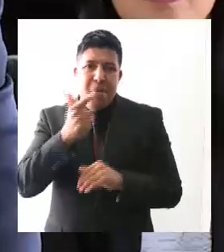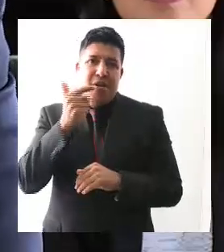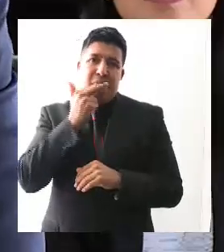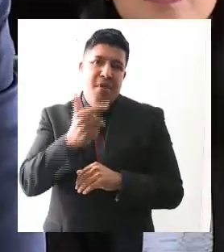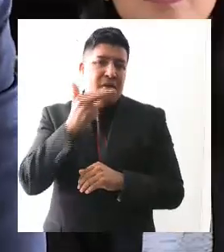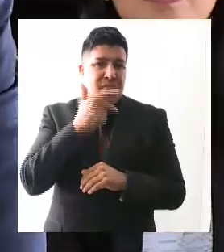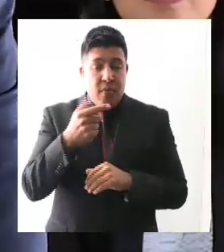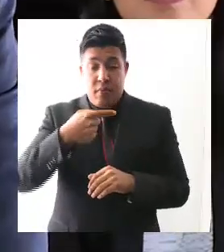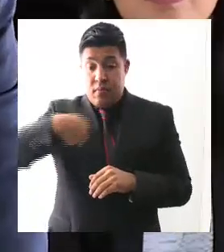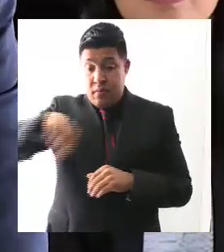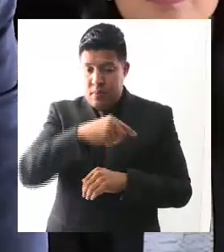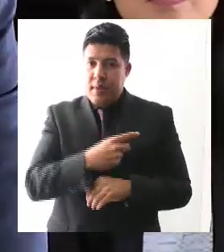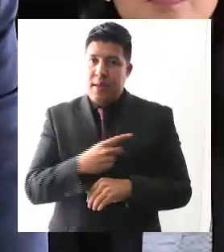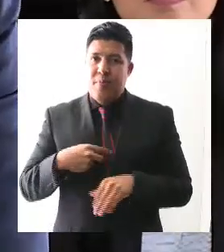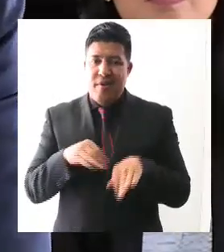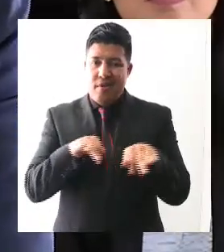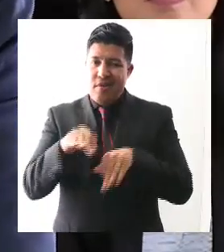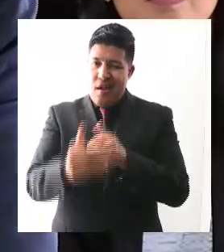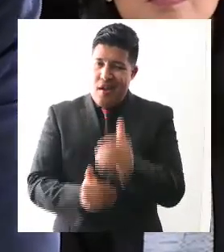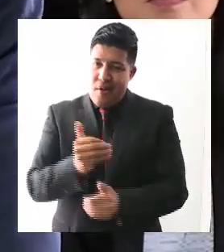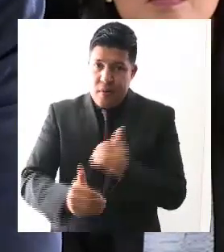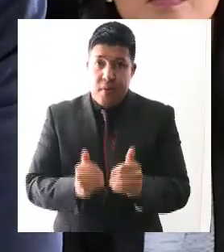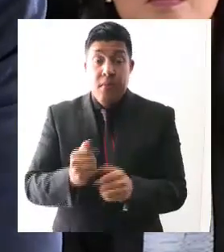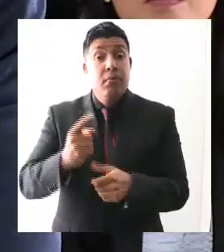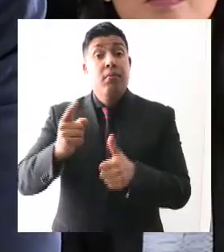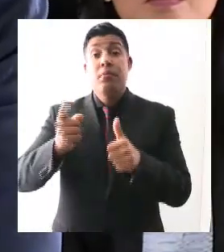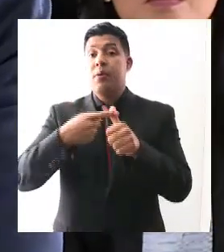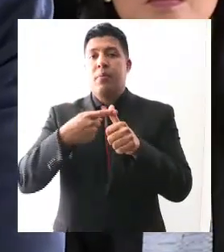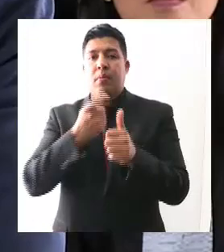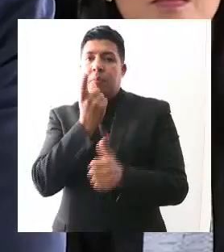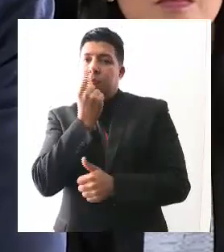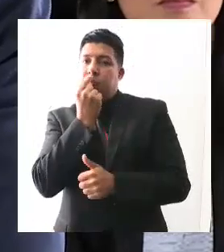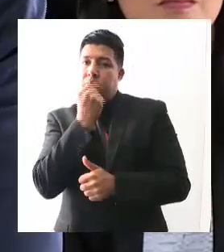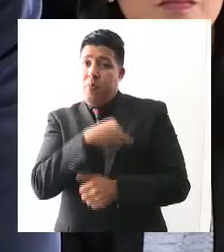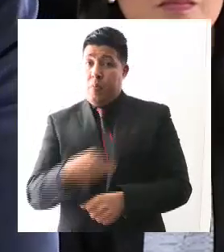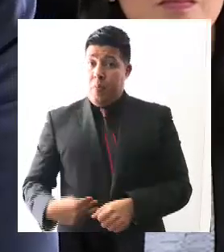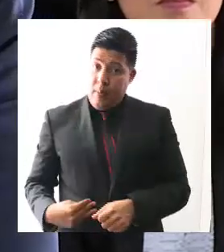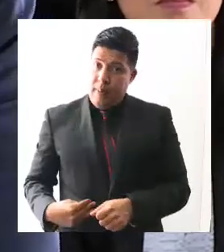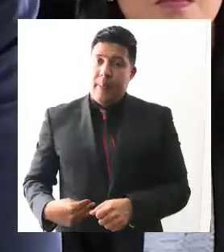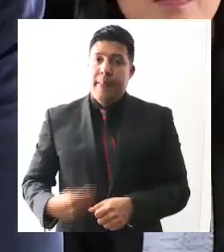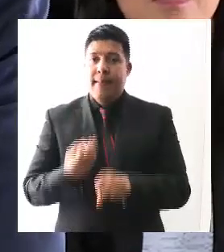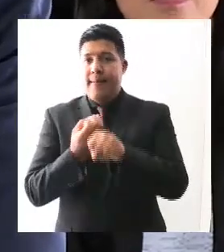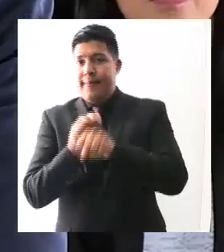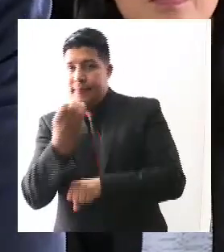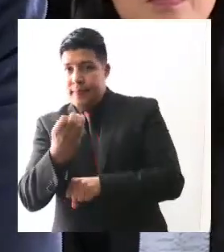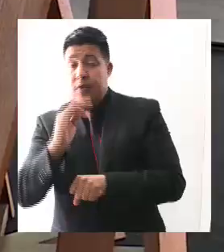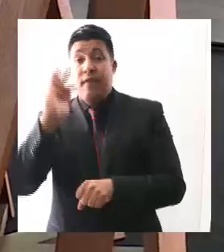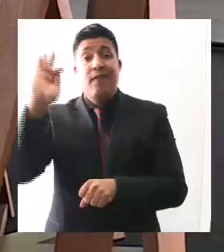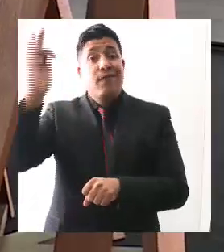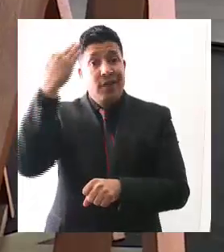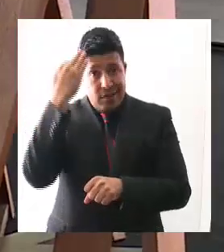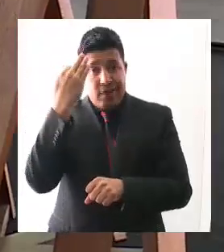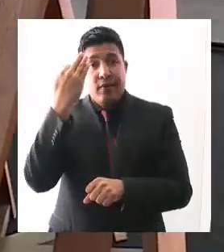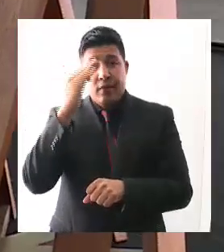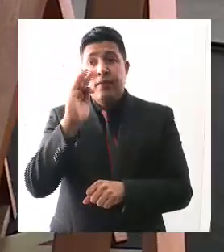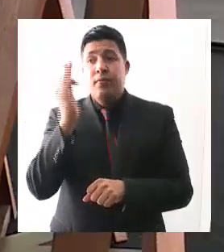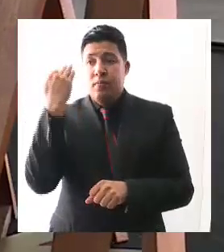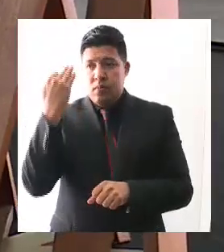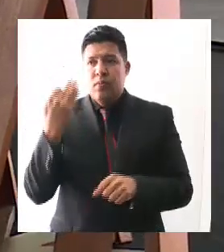que ver con trabajar con los policías que son el primer contacto, tanto municipales, estatales, federales en su caso,